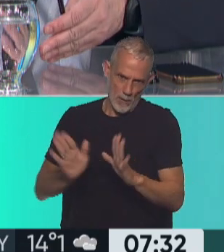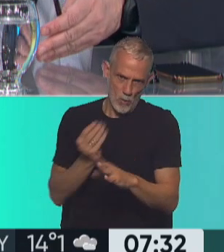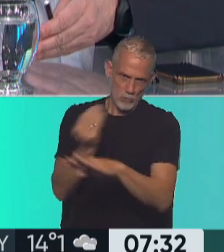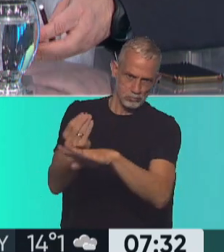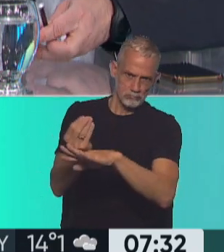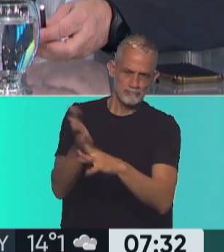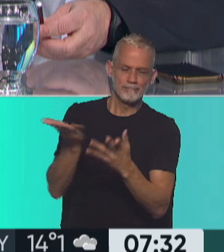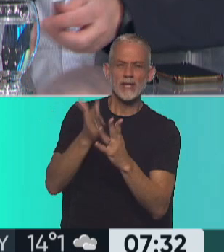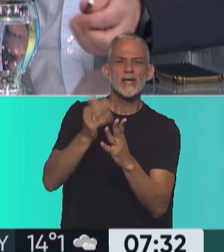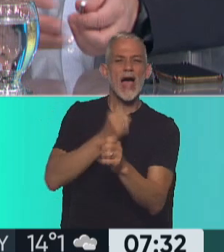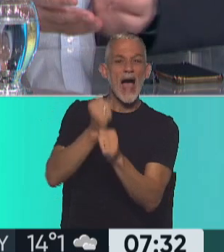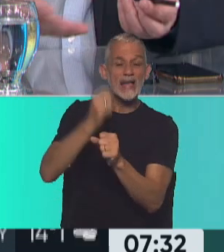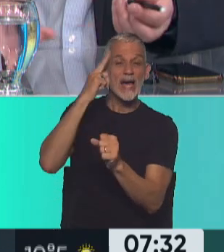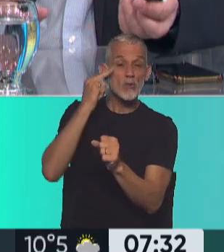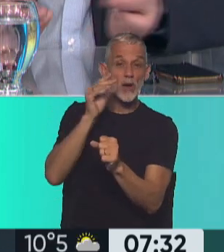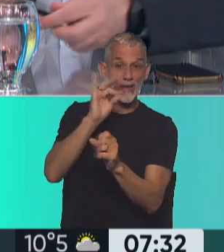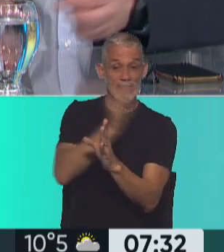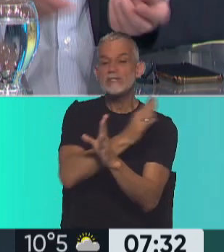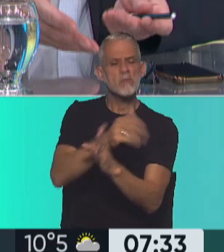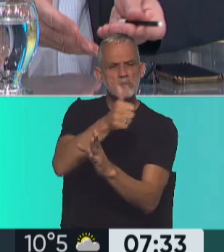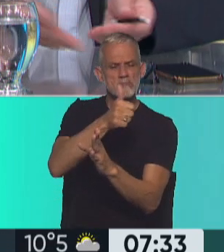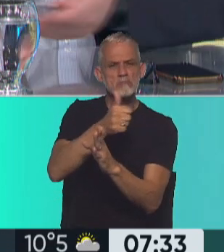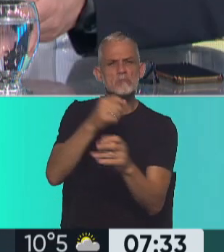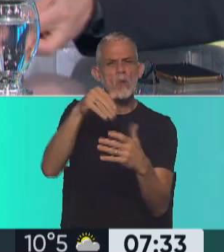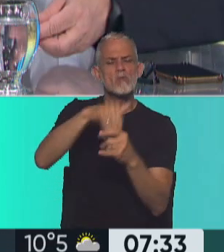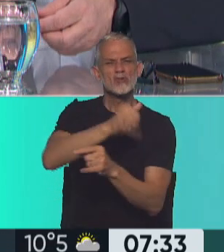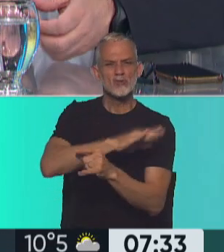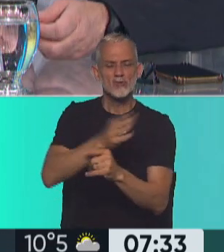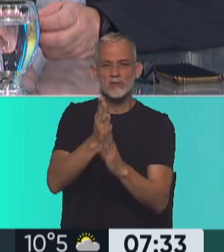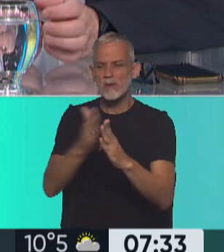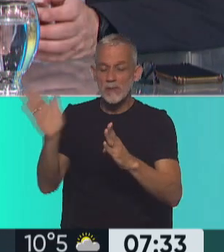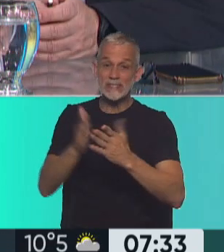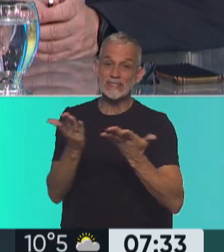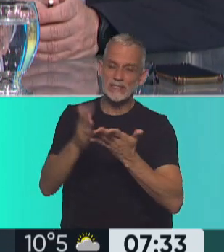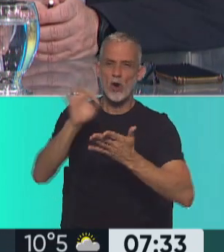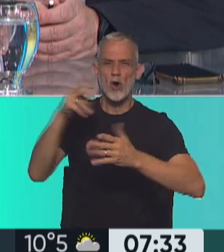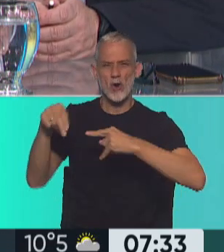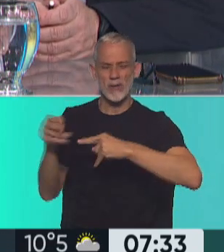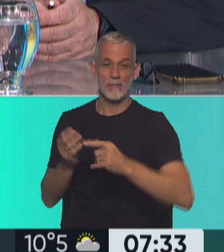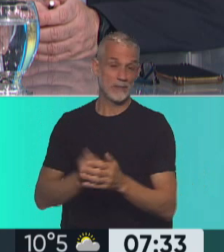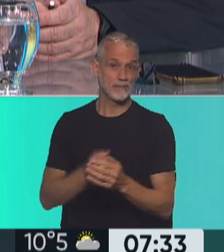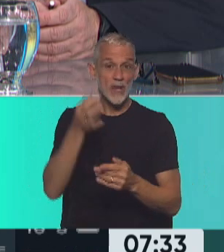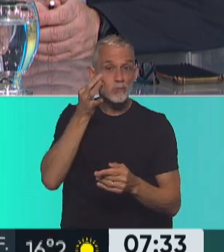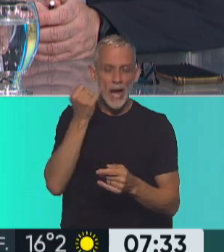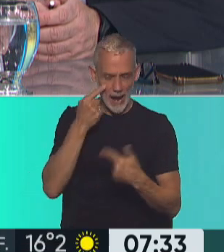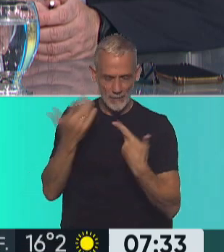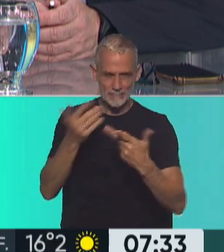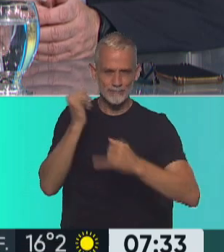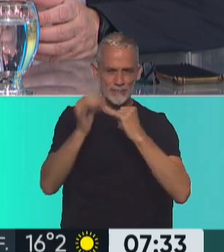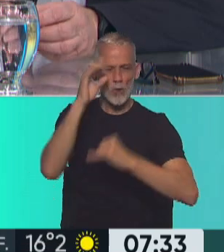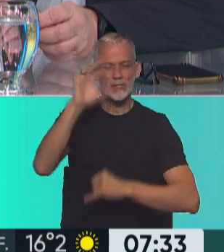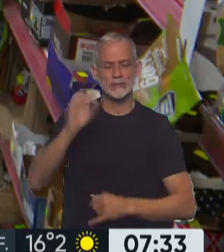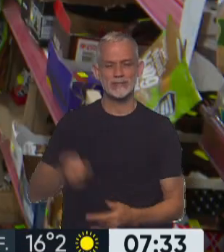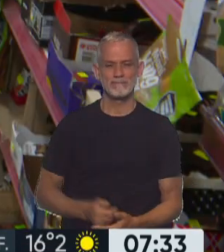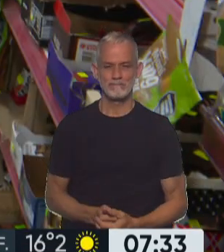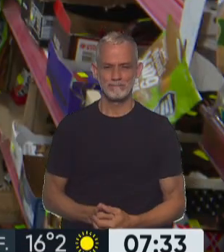que pueda adoptar el futuro gobierno que nazca a partir de las elecciones del 22 de octubre o del balotaje. Testimonios. Testimonios. Esto sucedía.